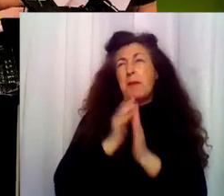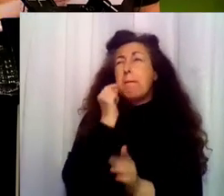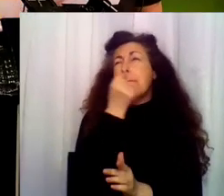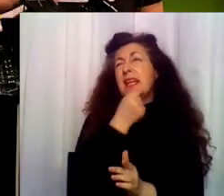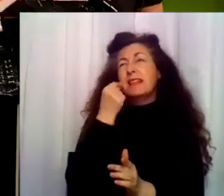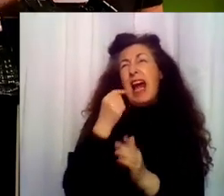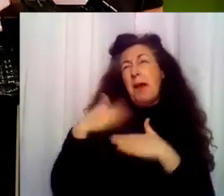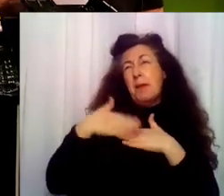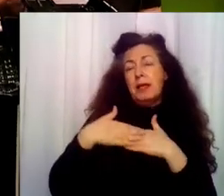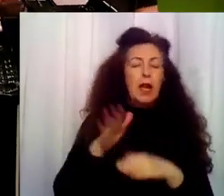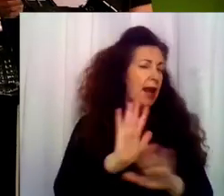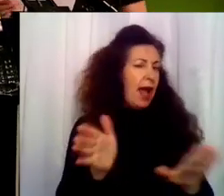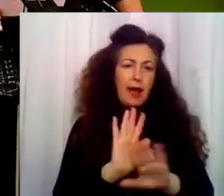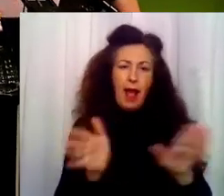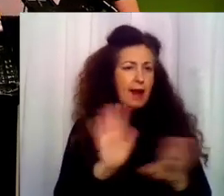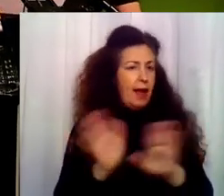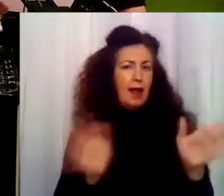Acompaña a estos señores al comedor Santana.